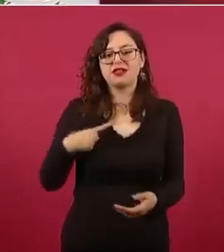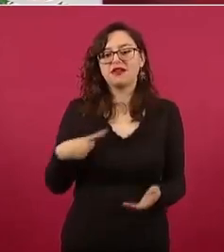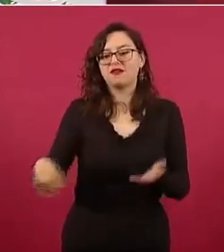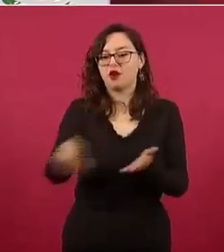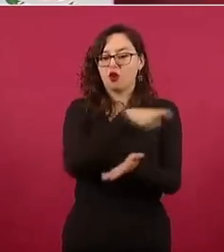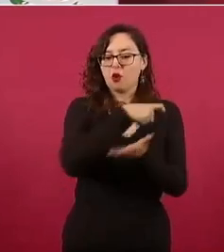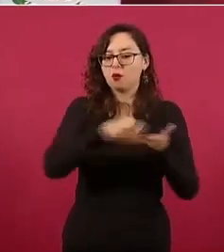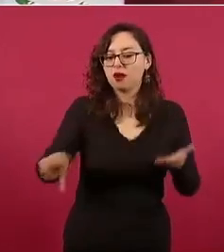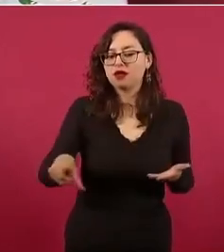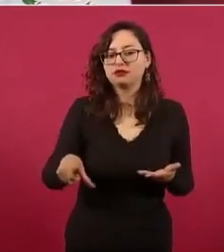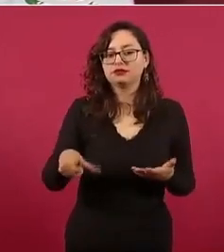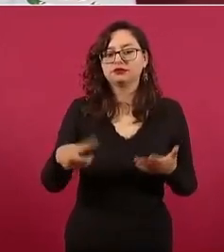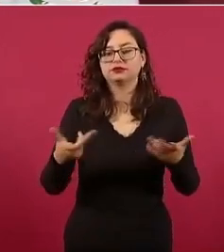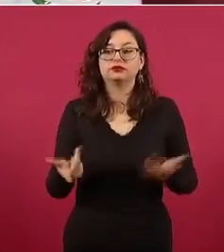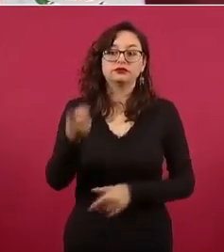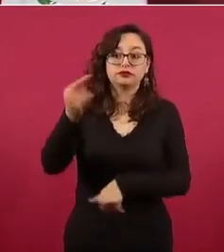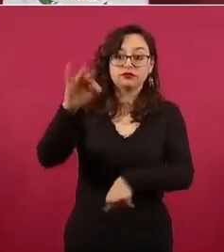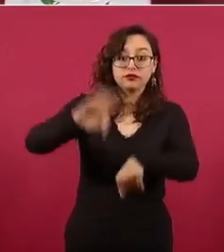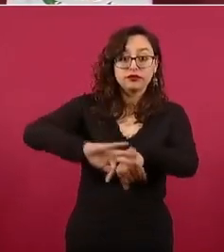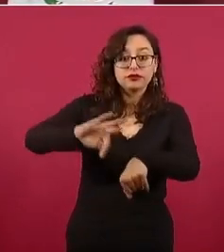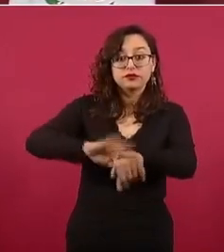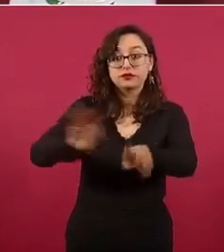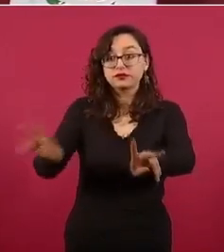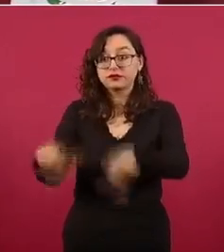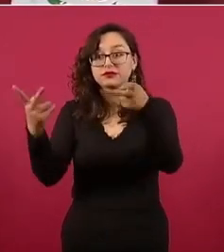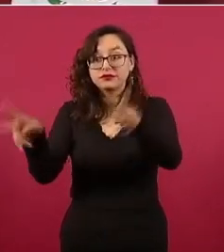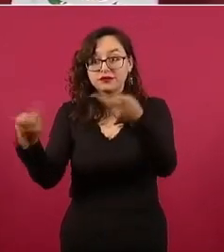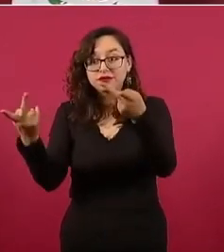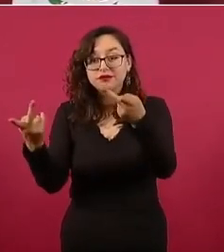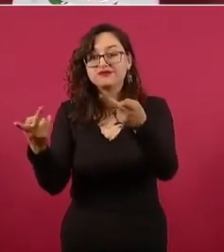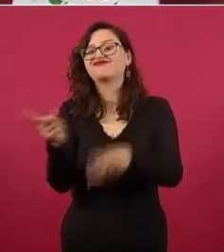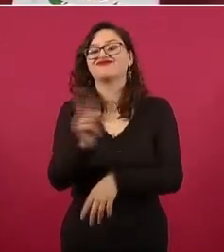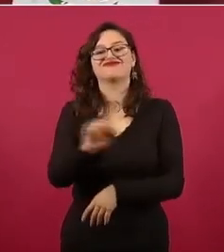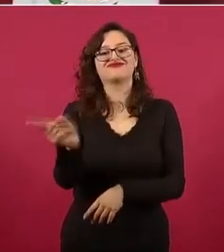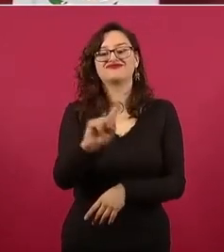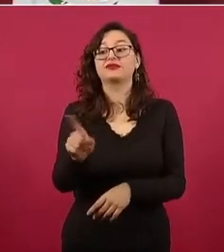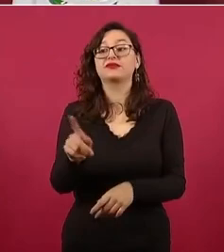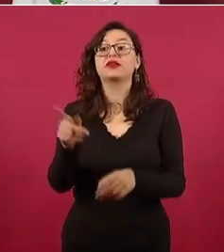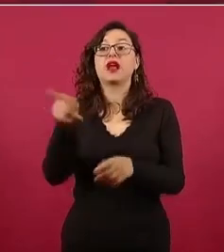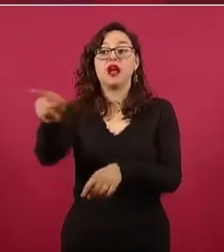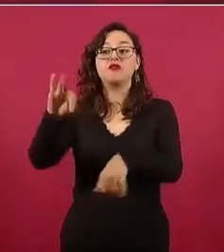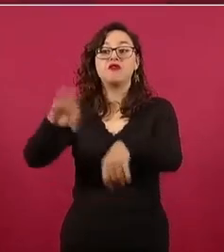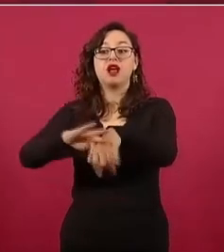laboratorios sino a estas empresas